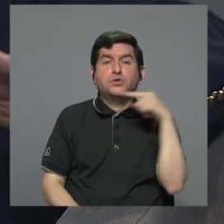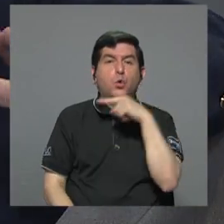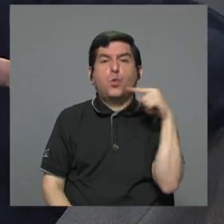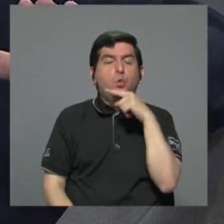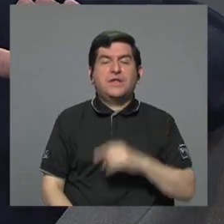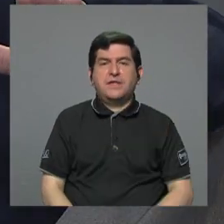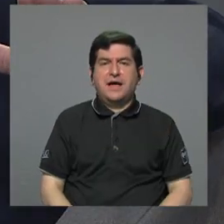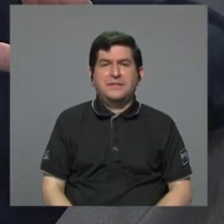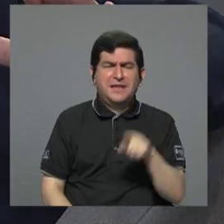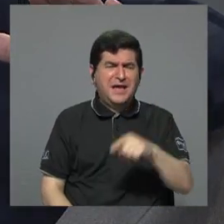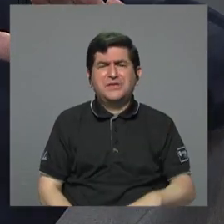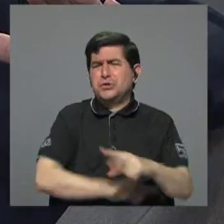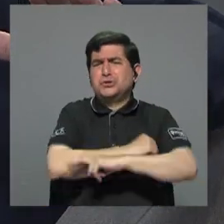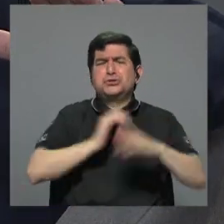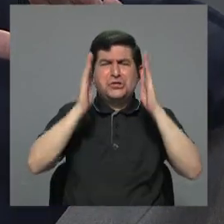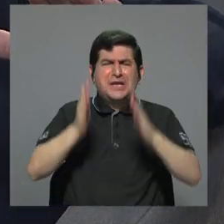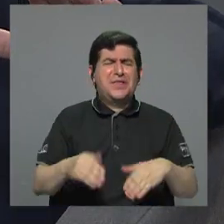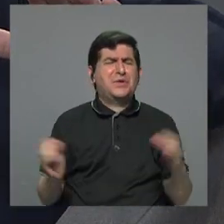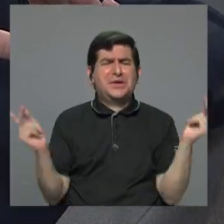Son los más sinvergüenzas que hay.